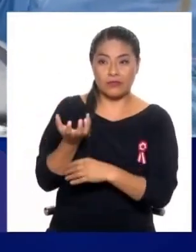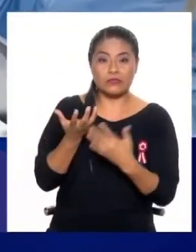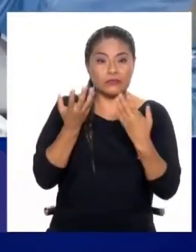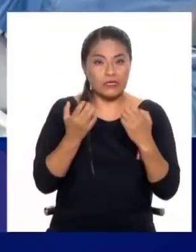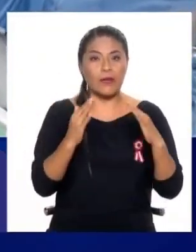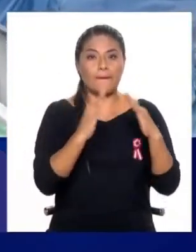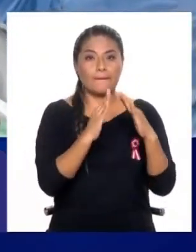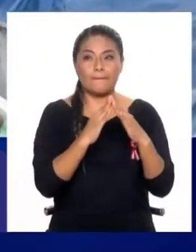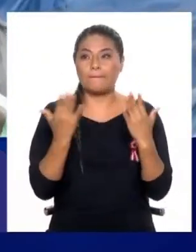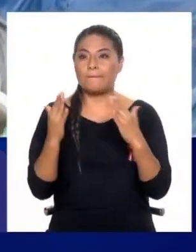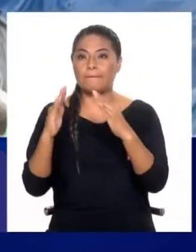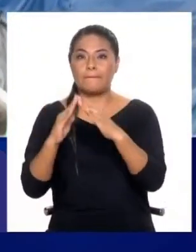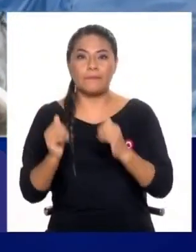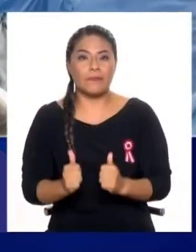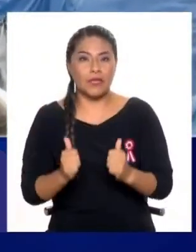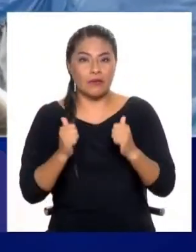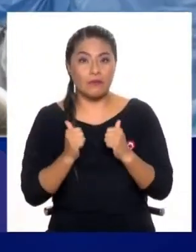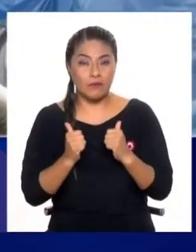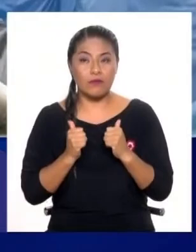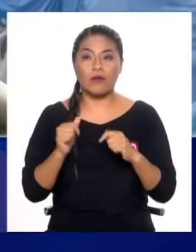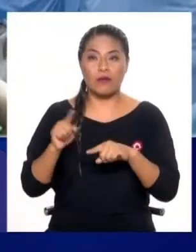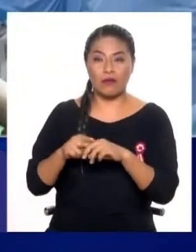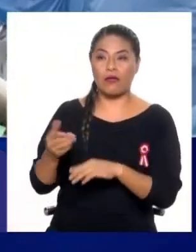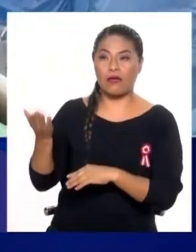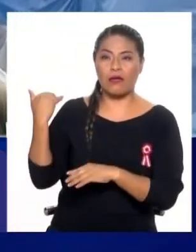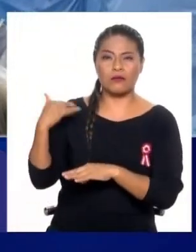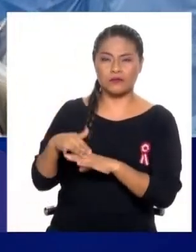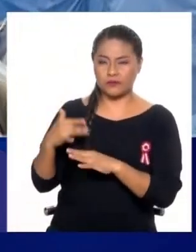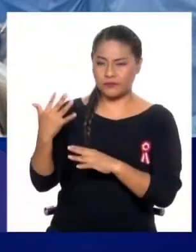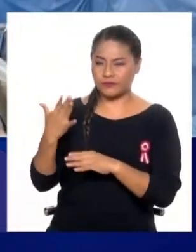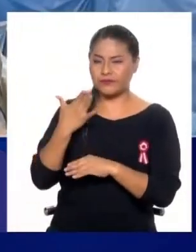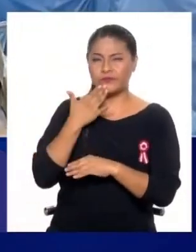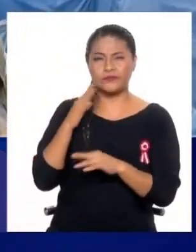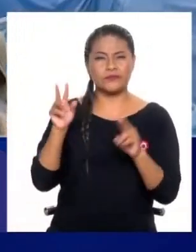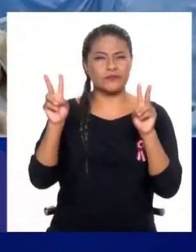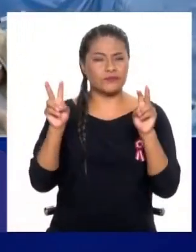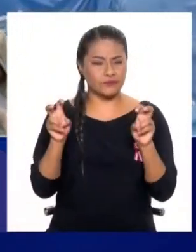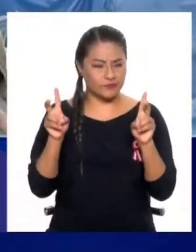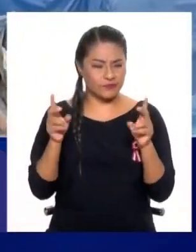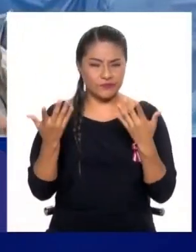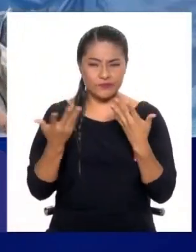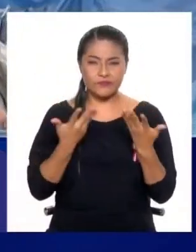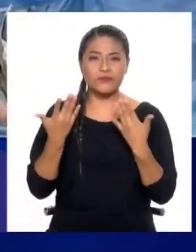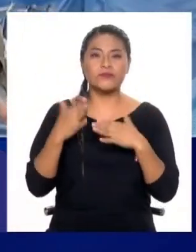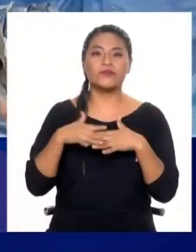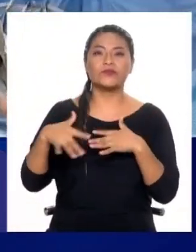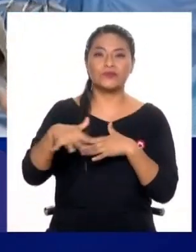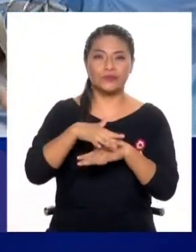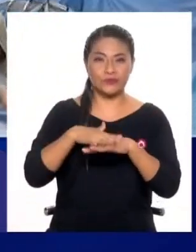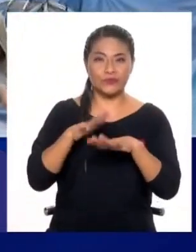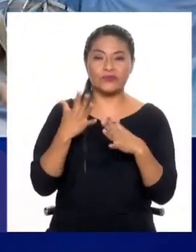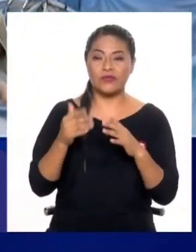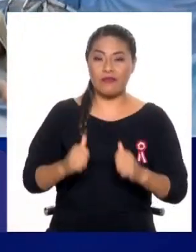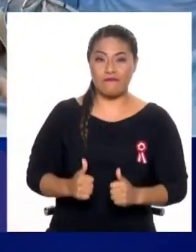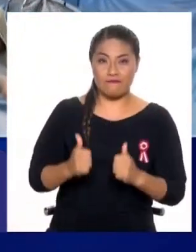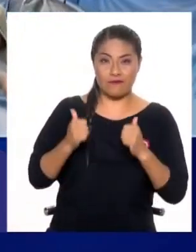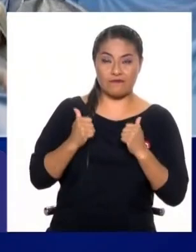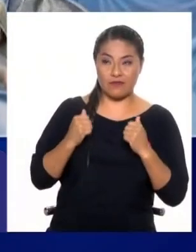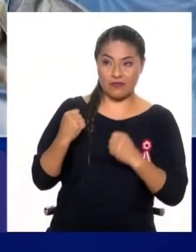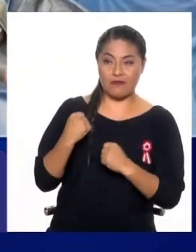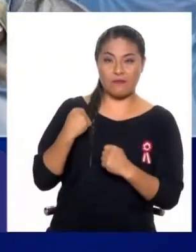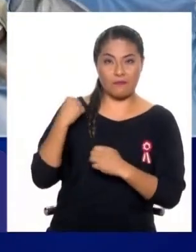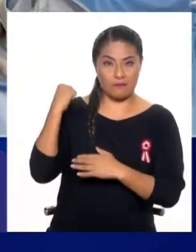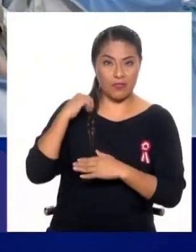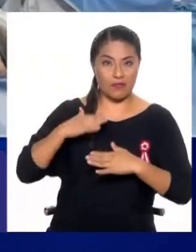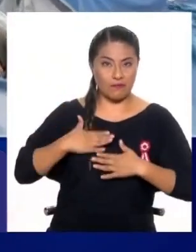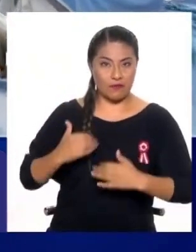necesitan casa para vivir. En el fallo del tribunal que se emitió hace poco, uno de los temas para mí más relevantes fue que se asocia el derecho a la vivienda con el derecho a la vida. Se